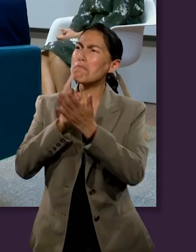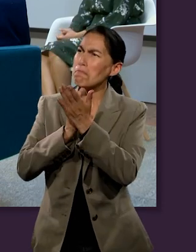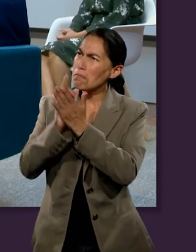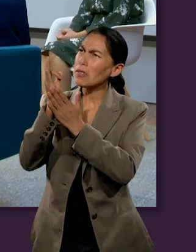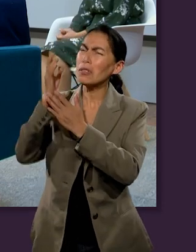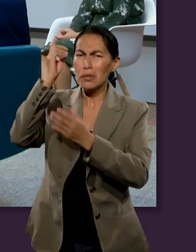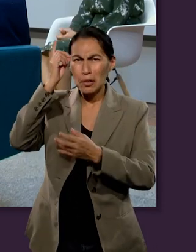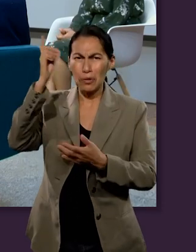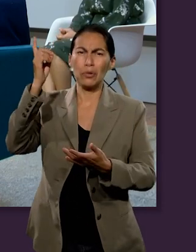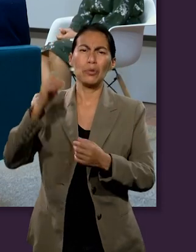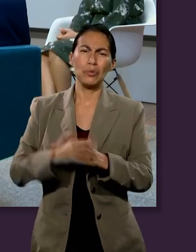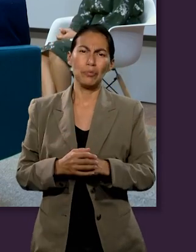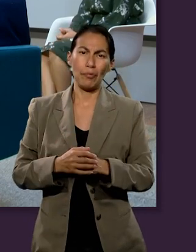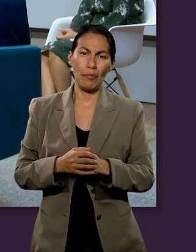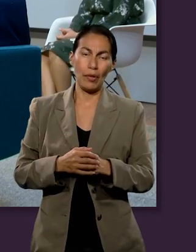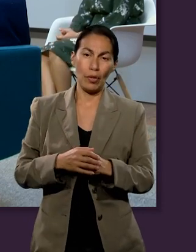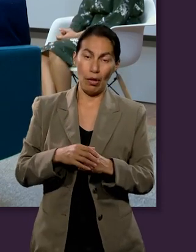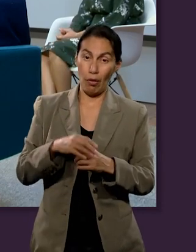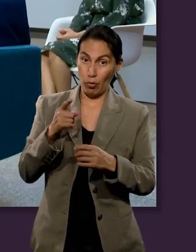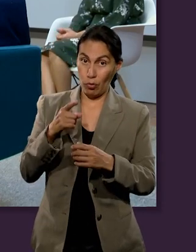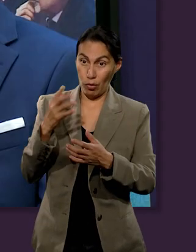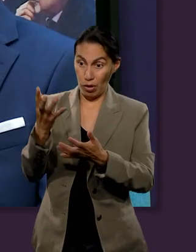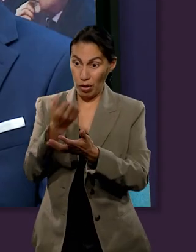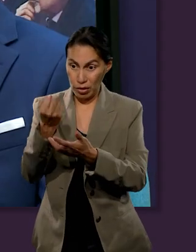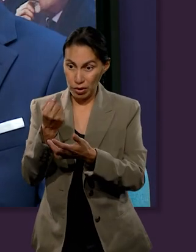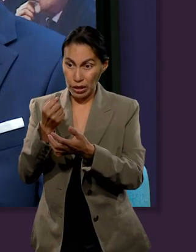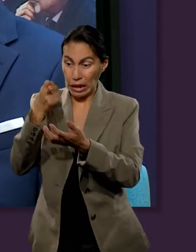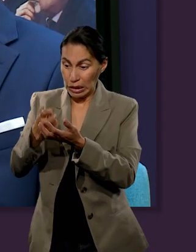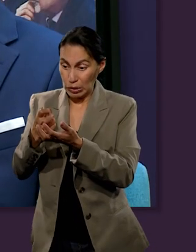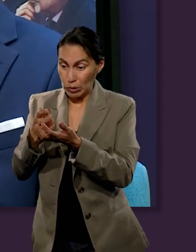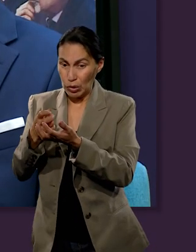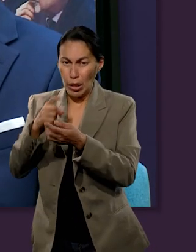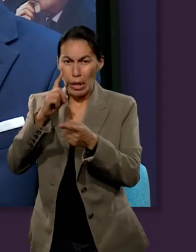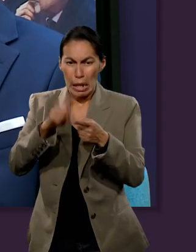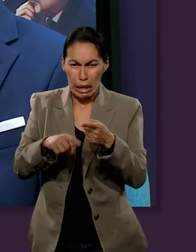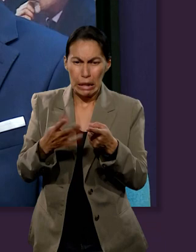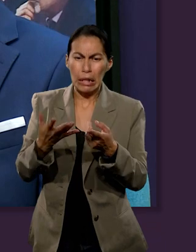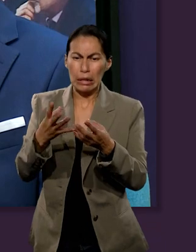podamos decir, estamos siendo honestos con Dios, ¿es así la cosa?